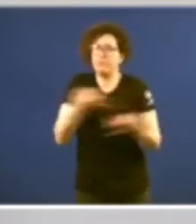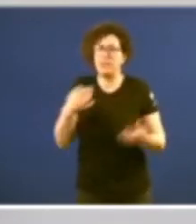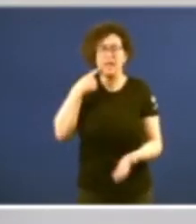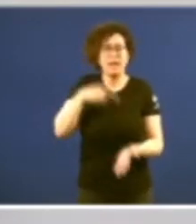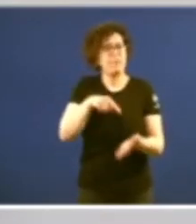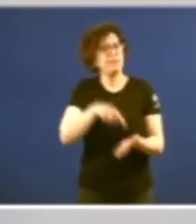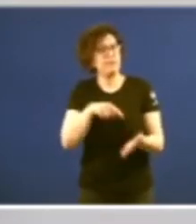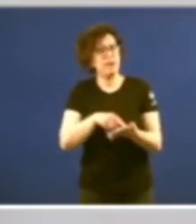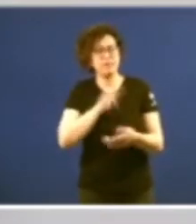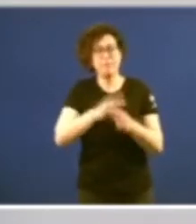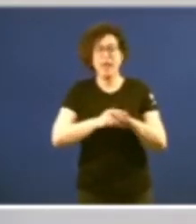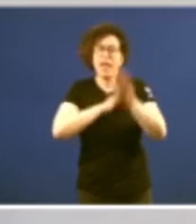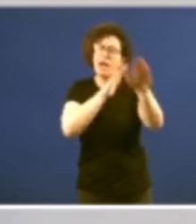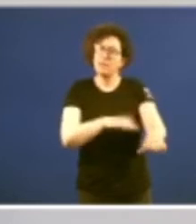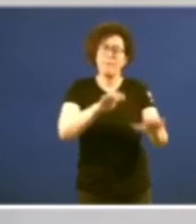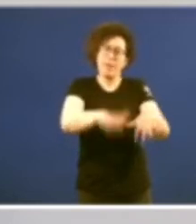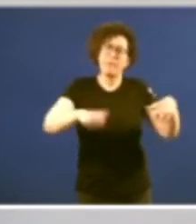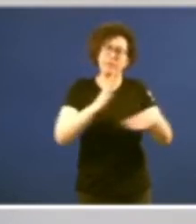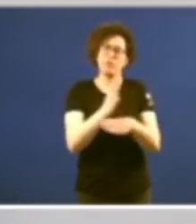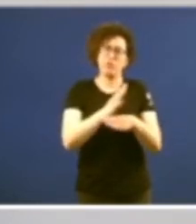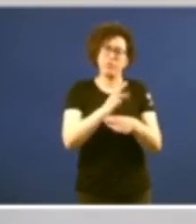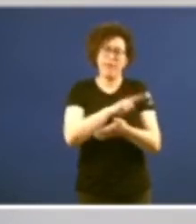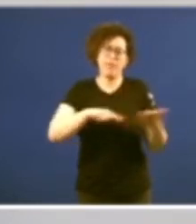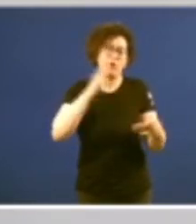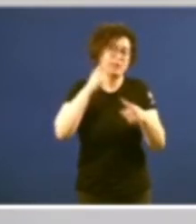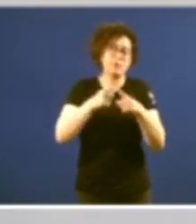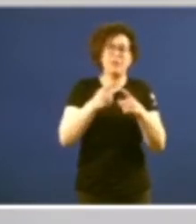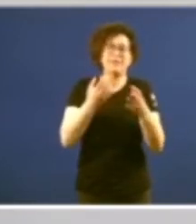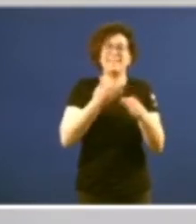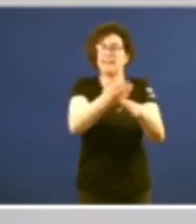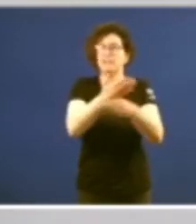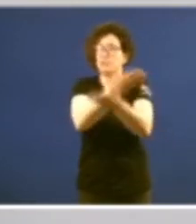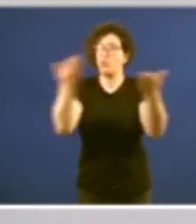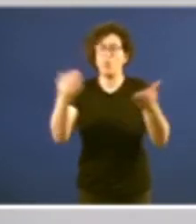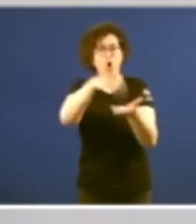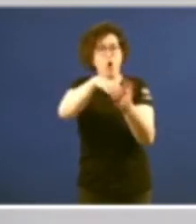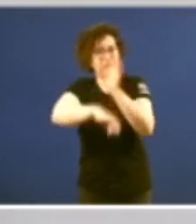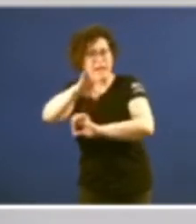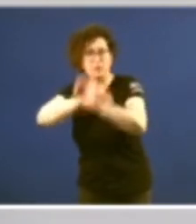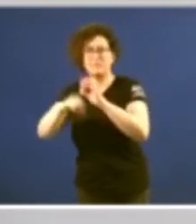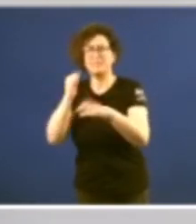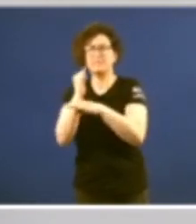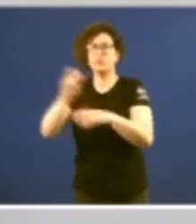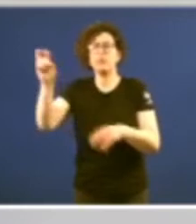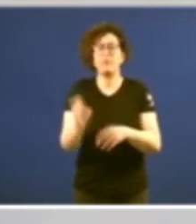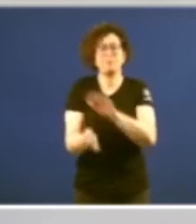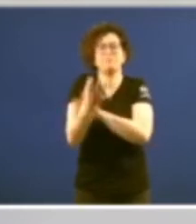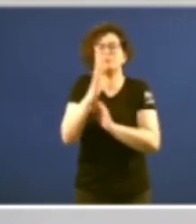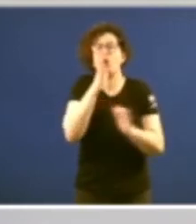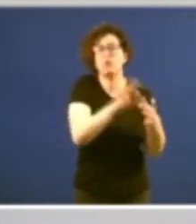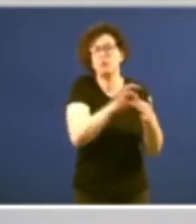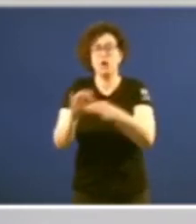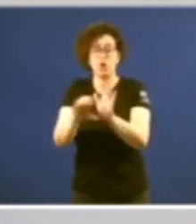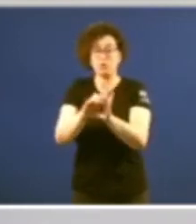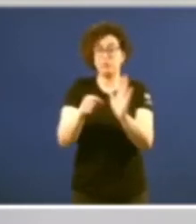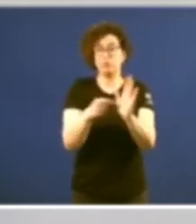lealdade do Parlamento de Galicia para correstantes órganos e institucións emanados da Constitución a que todos,